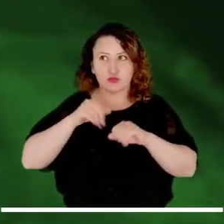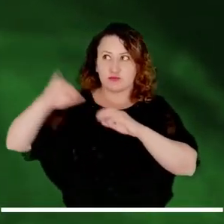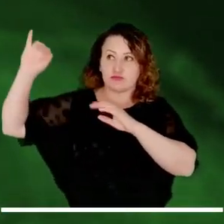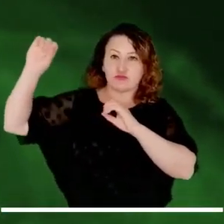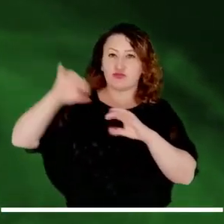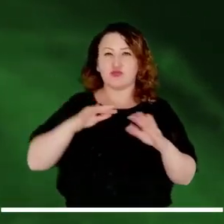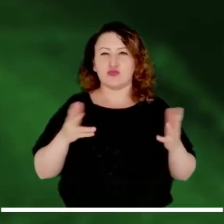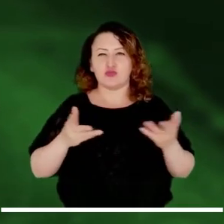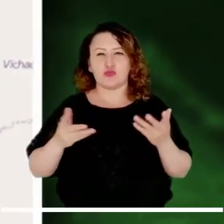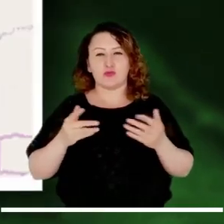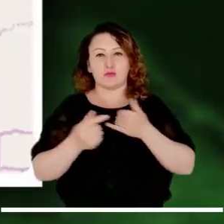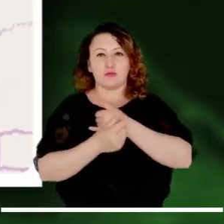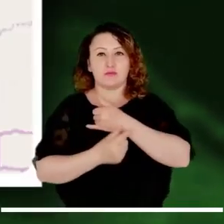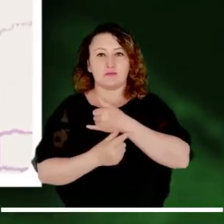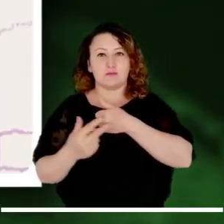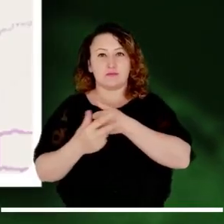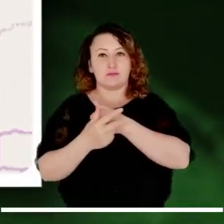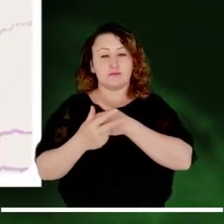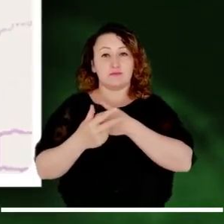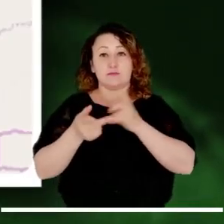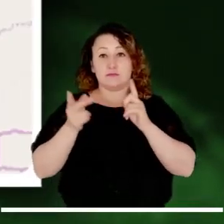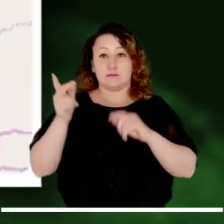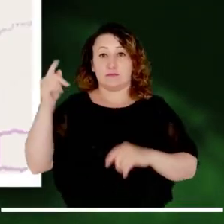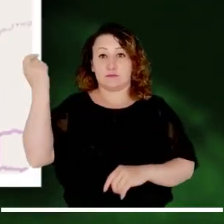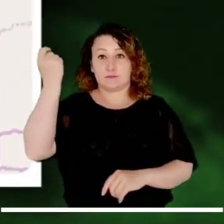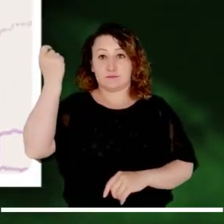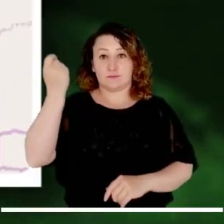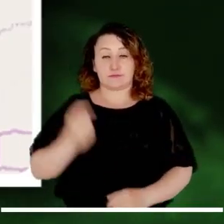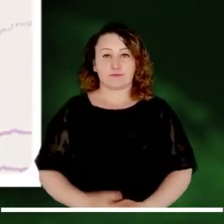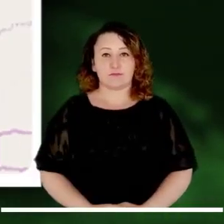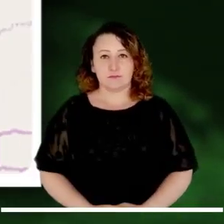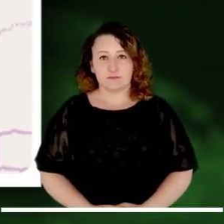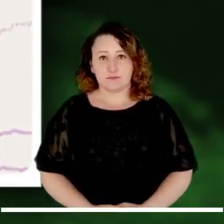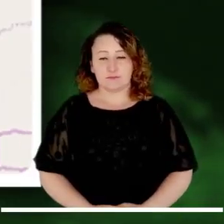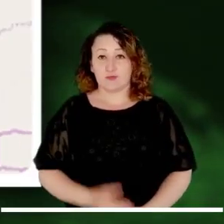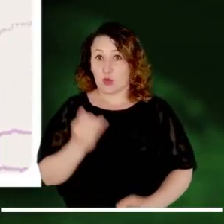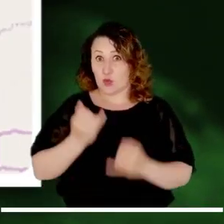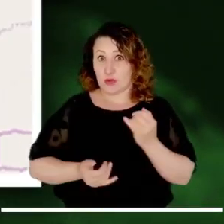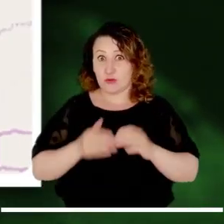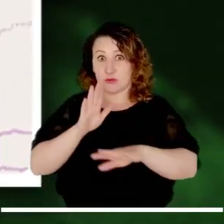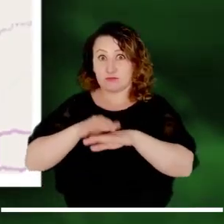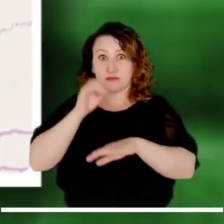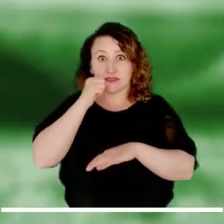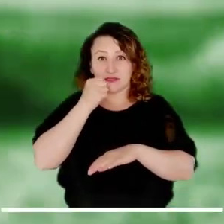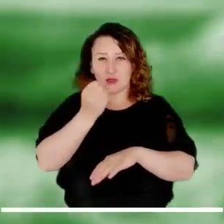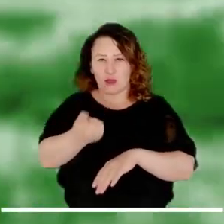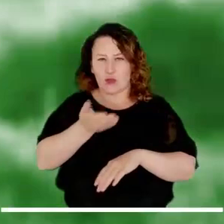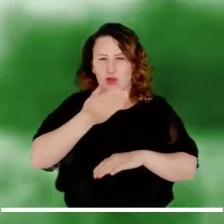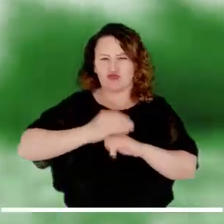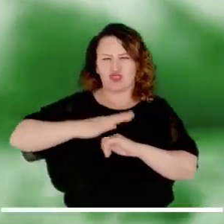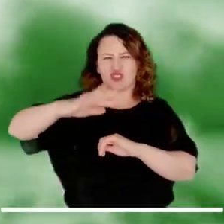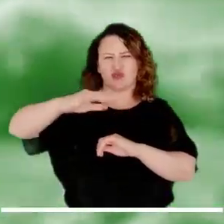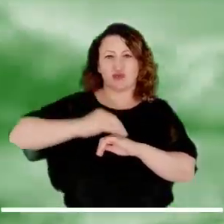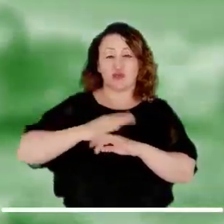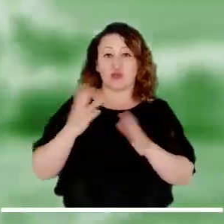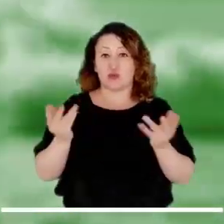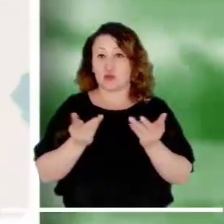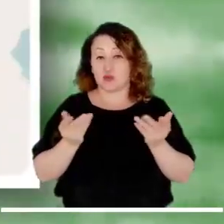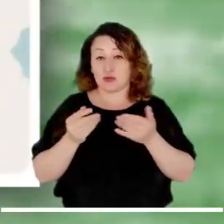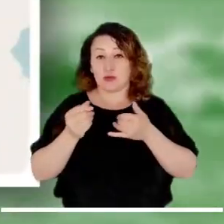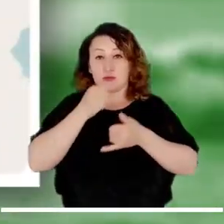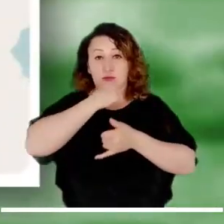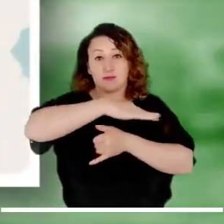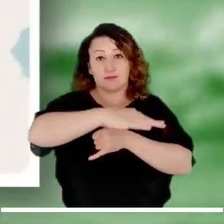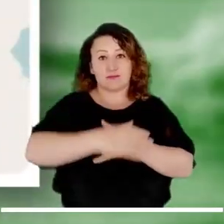Persiste la alerta roja por posibles deslizamientos en el Pacífico, Los Andes y el departamento de Meta. Cerramos con la